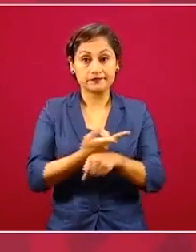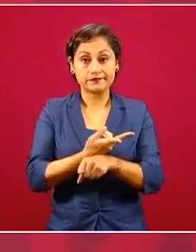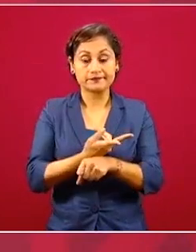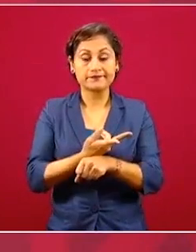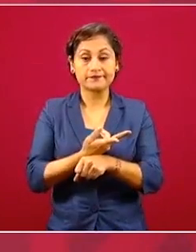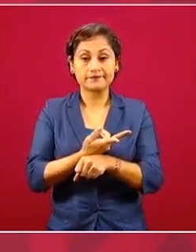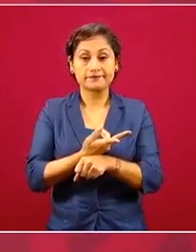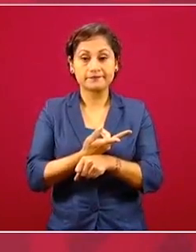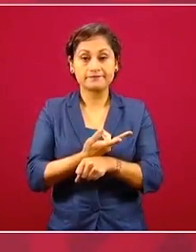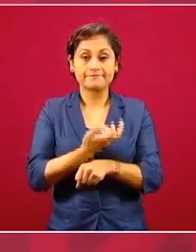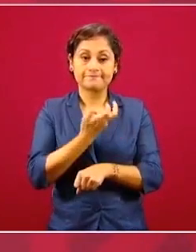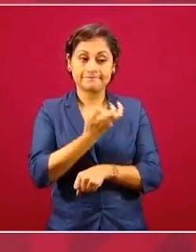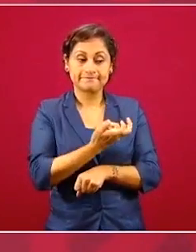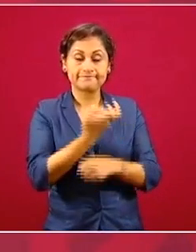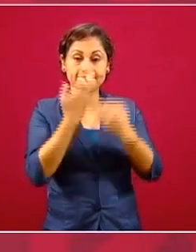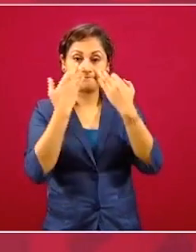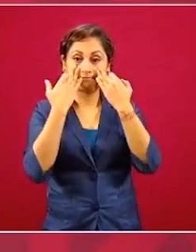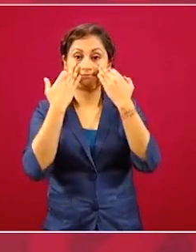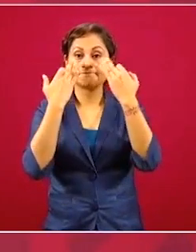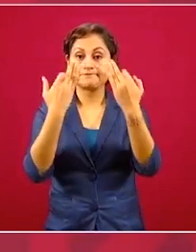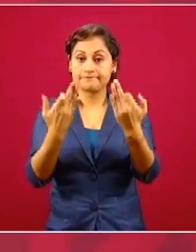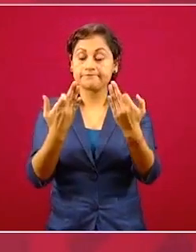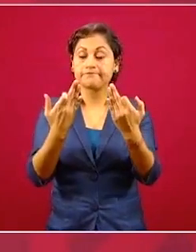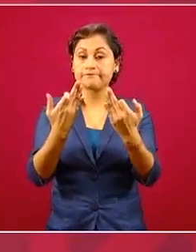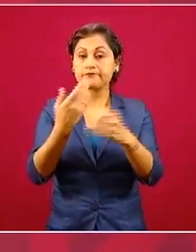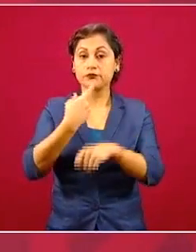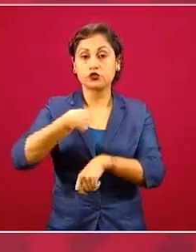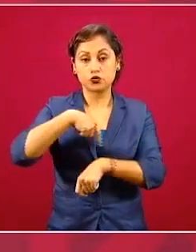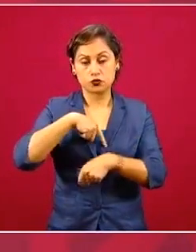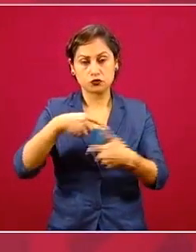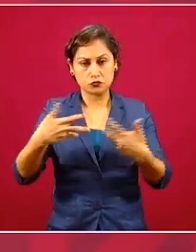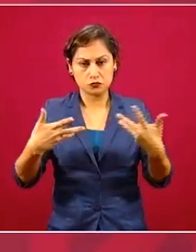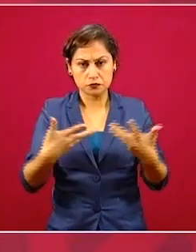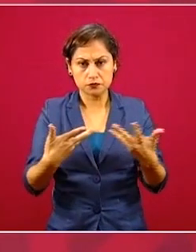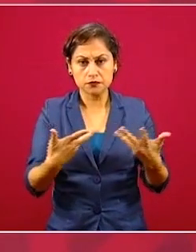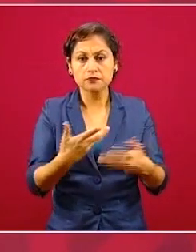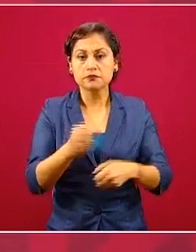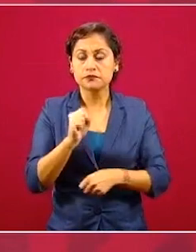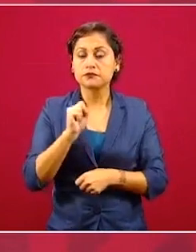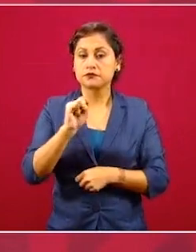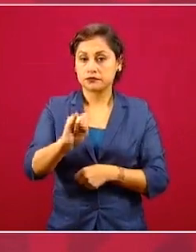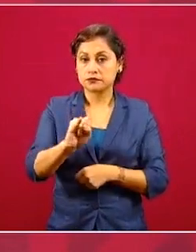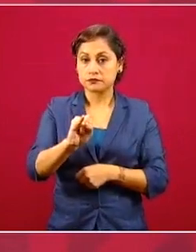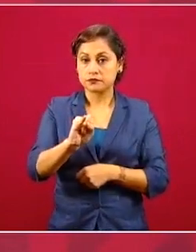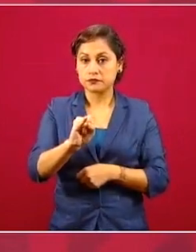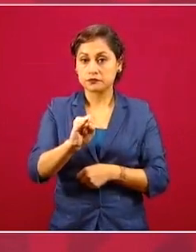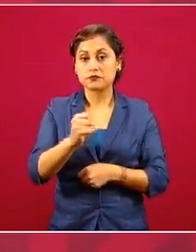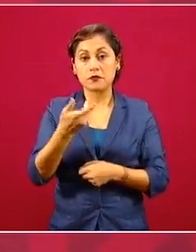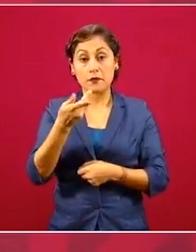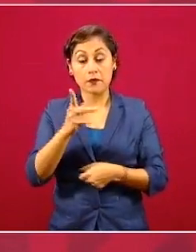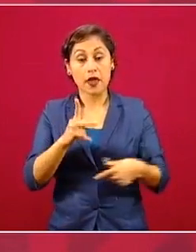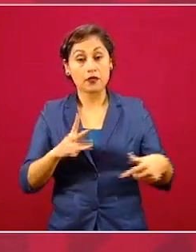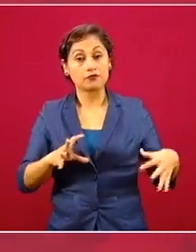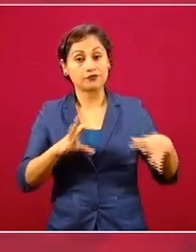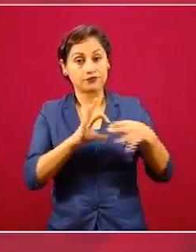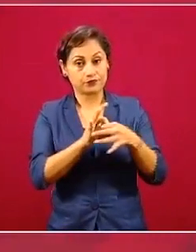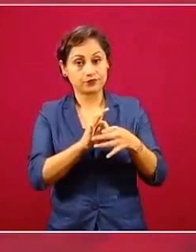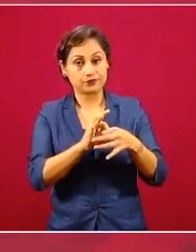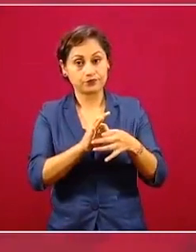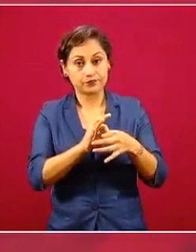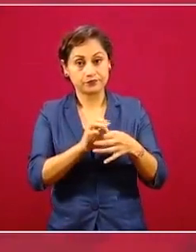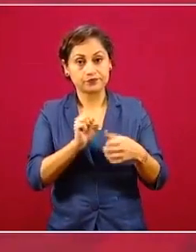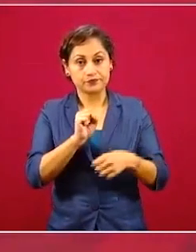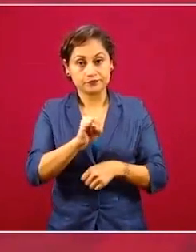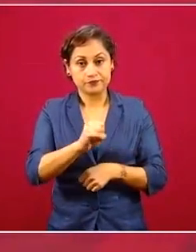se está actuando y se está haciendo de manera conjunta. Entonces,